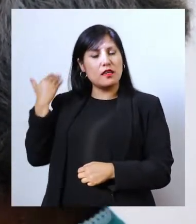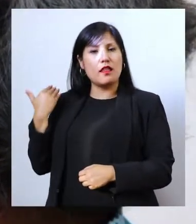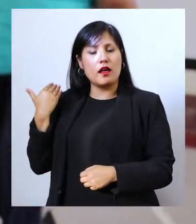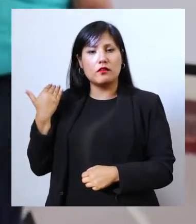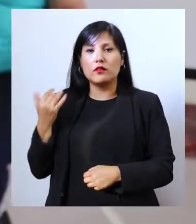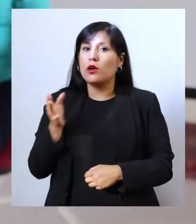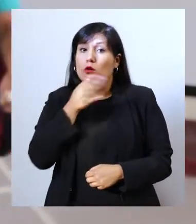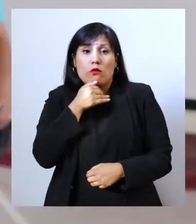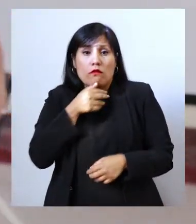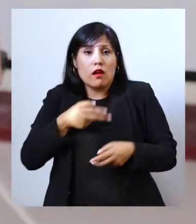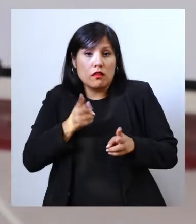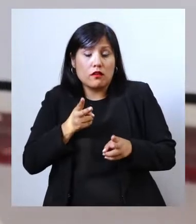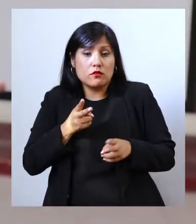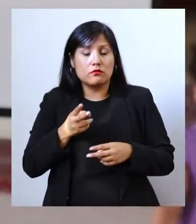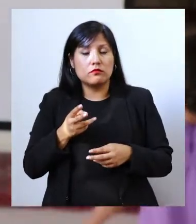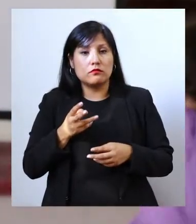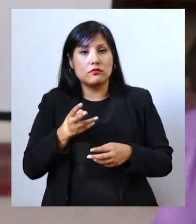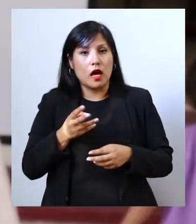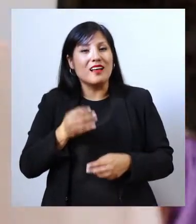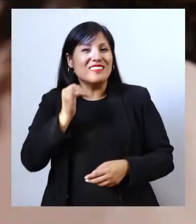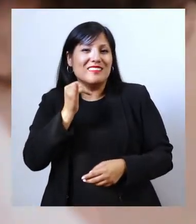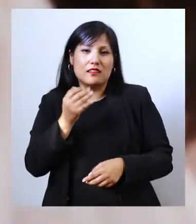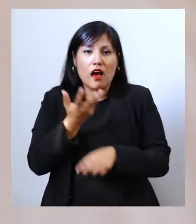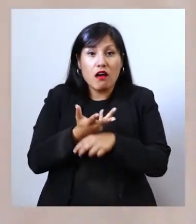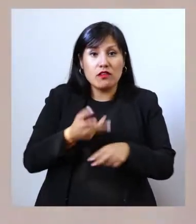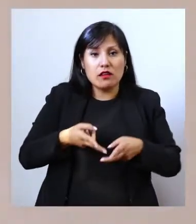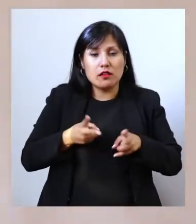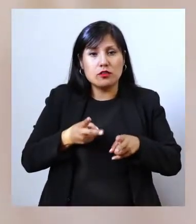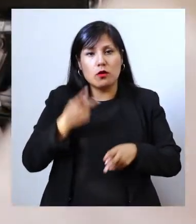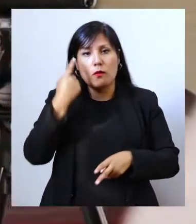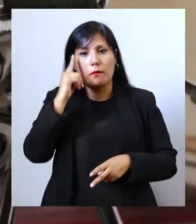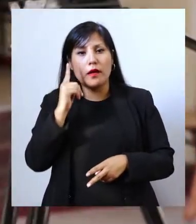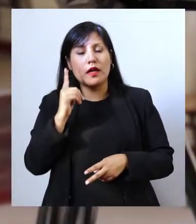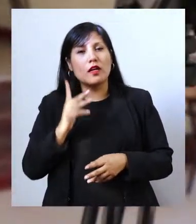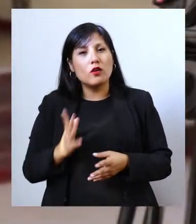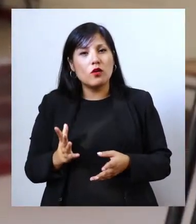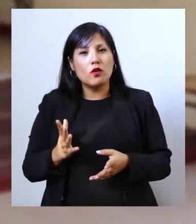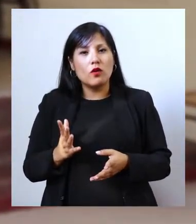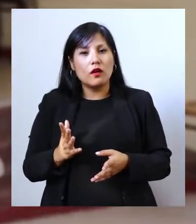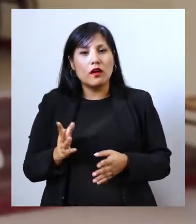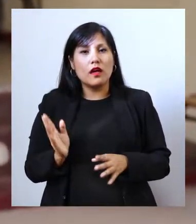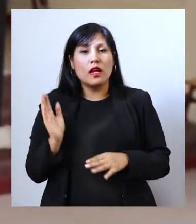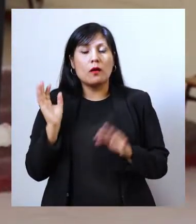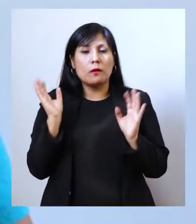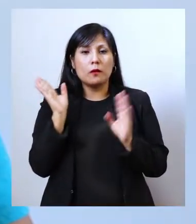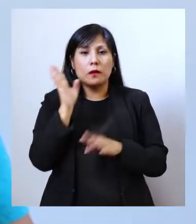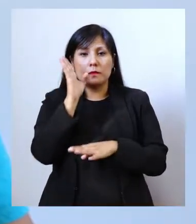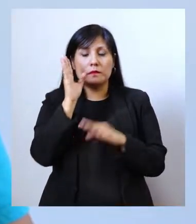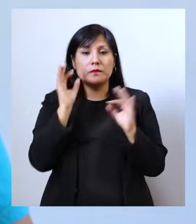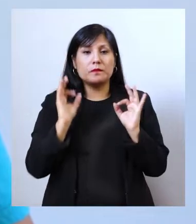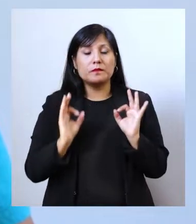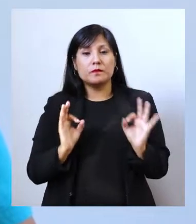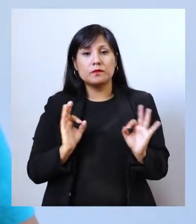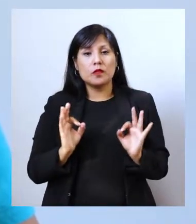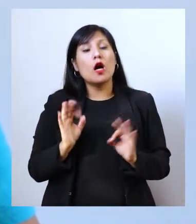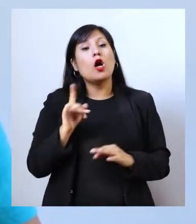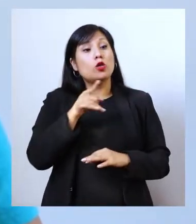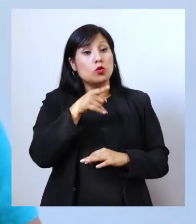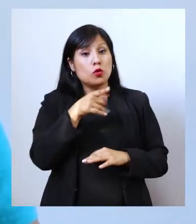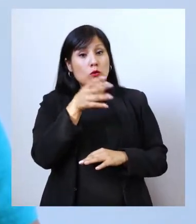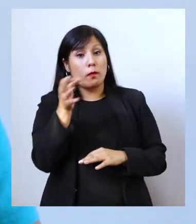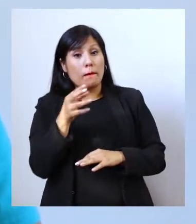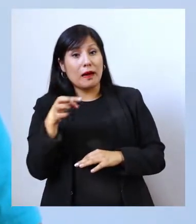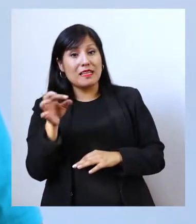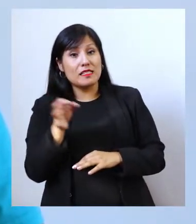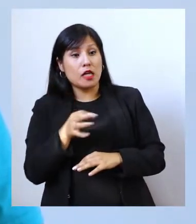porque no tenía derecho, o sea, derechos había, pero uno era conservadora, porque los papás le decían tú te